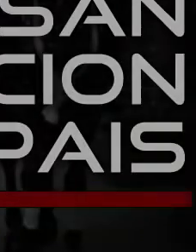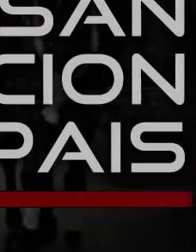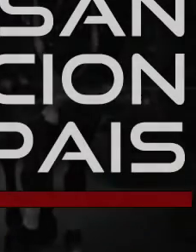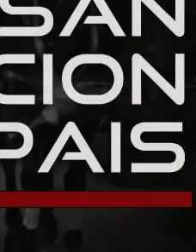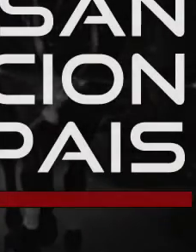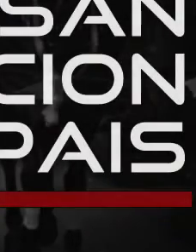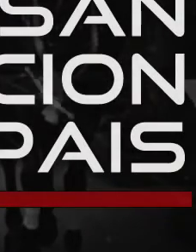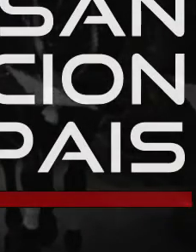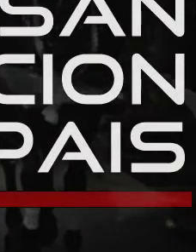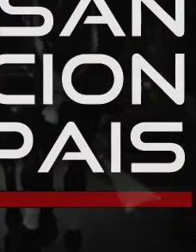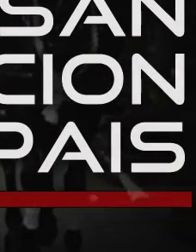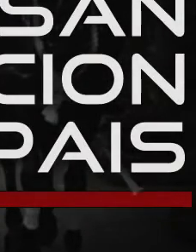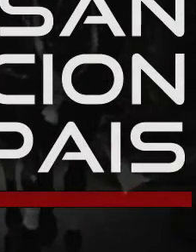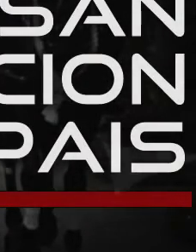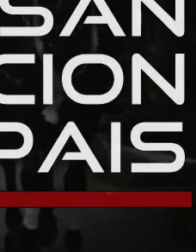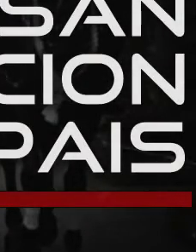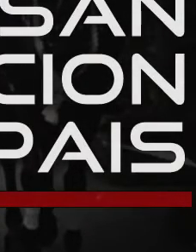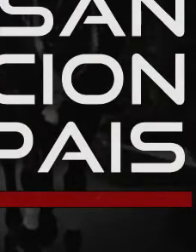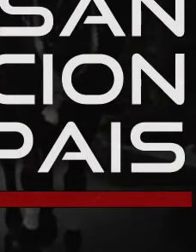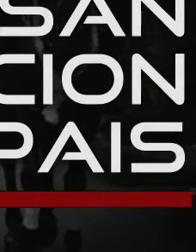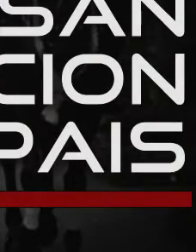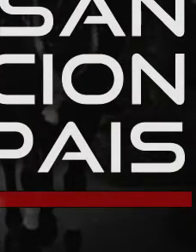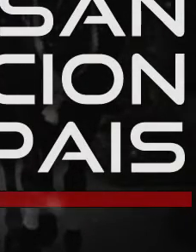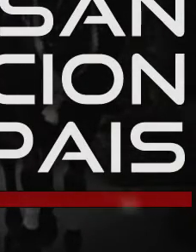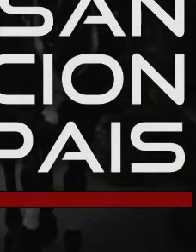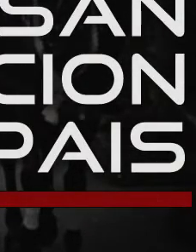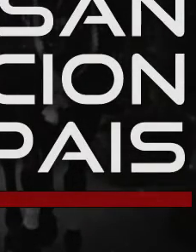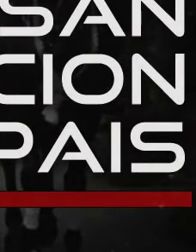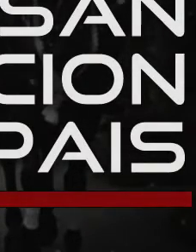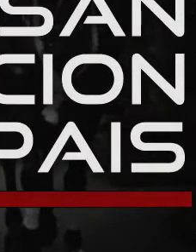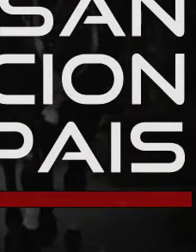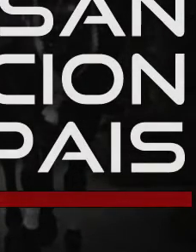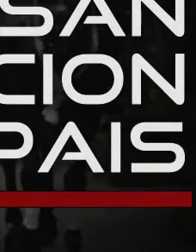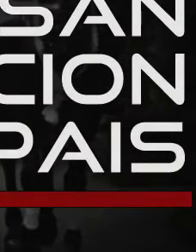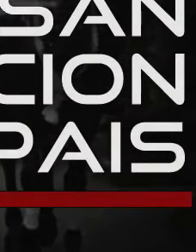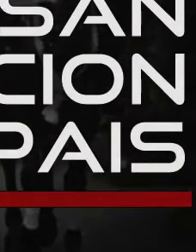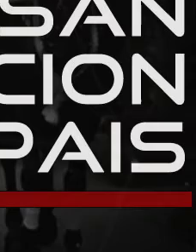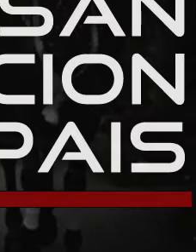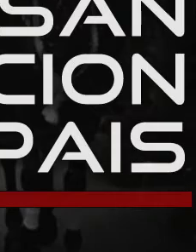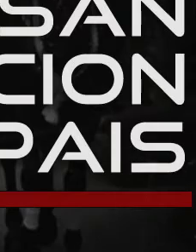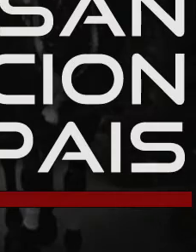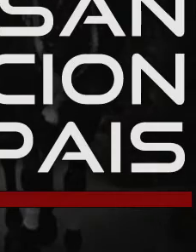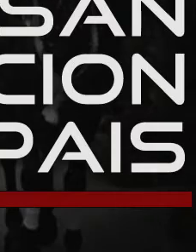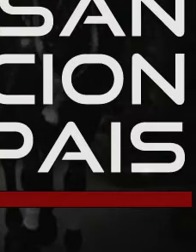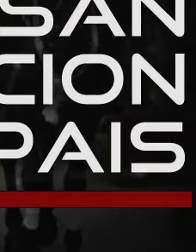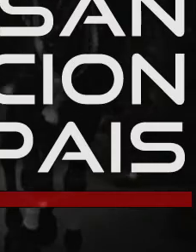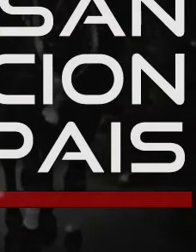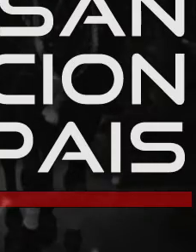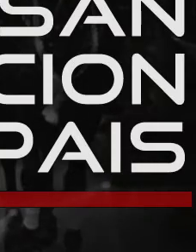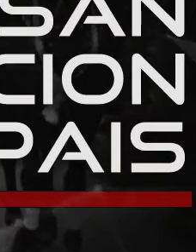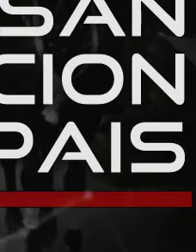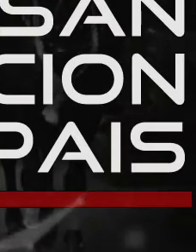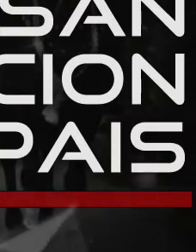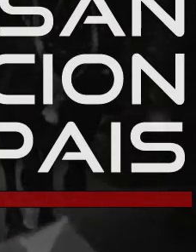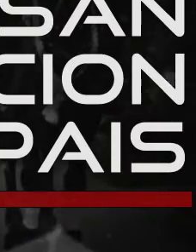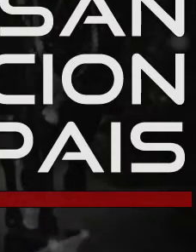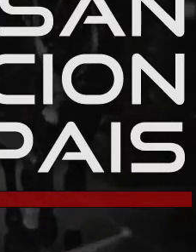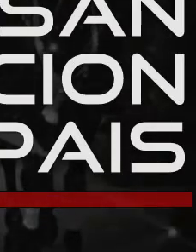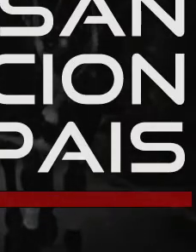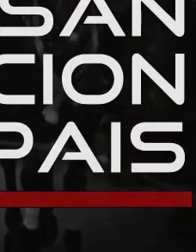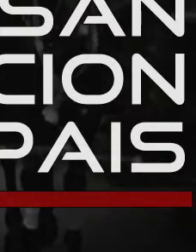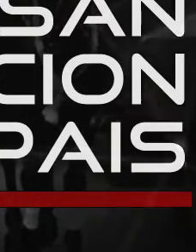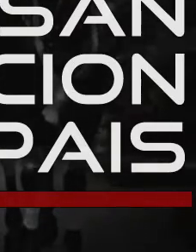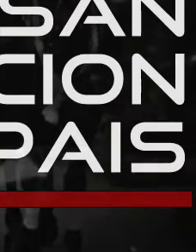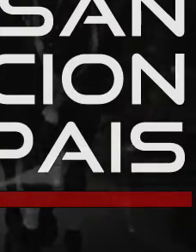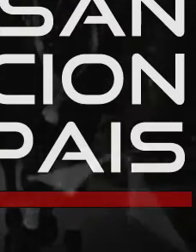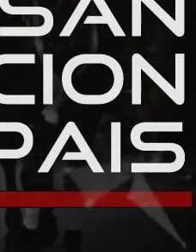Mantente informado y visita nuestra cuenta de Twitter, arroba Escucha Diario, donde podrás encontrar notas destacadas y lo más reciente